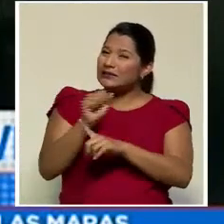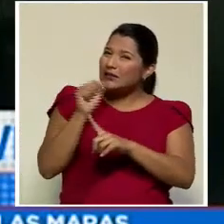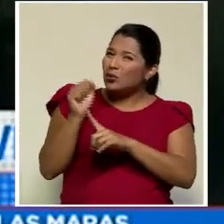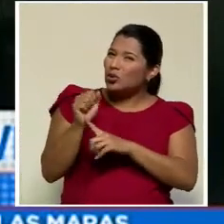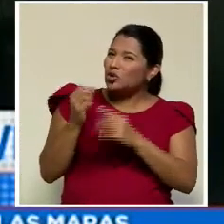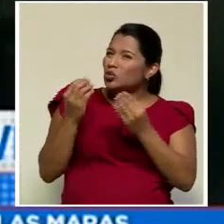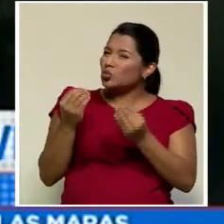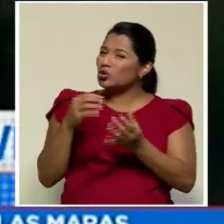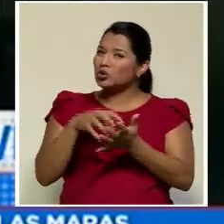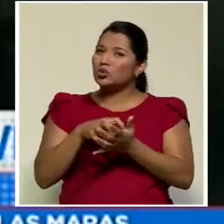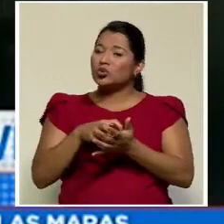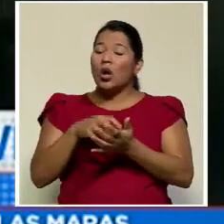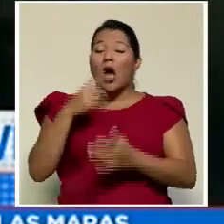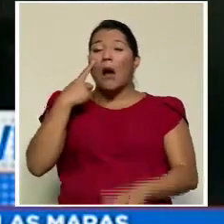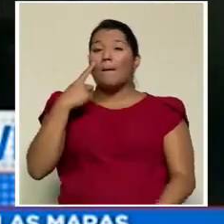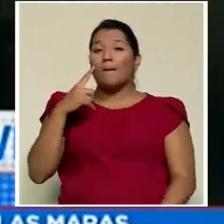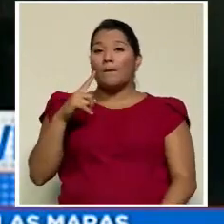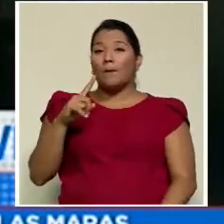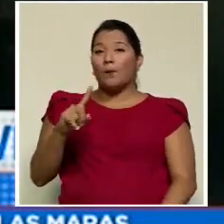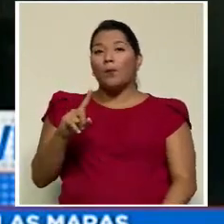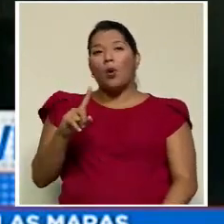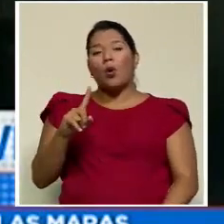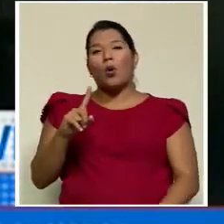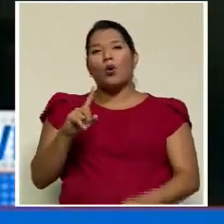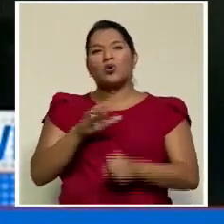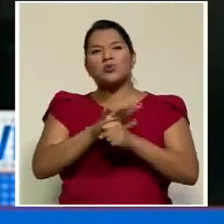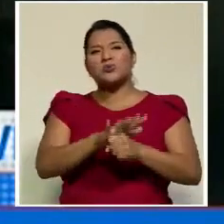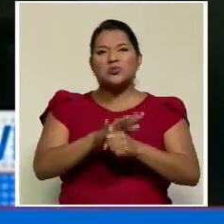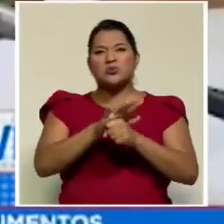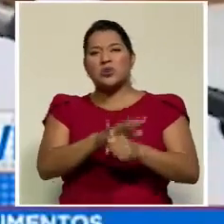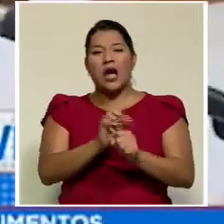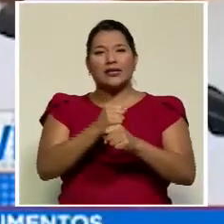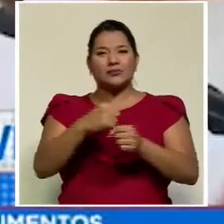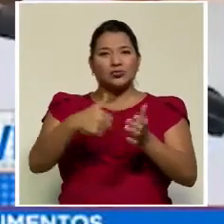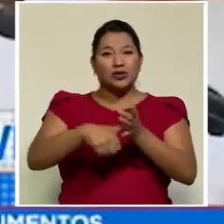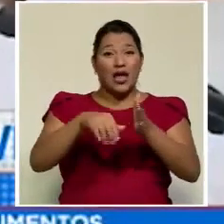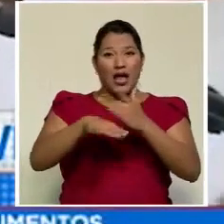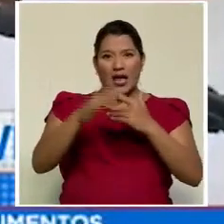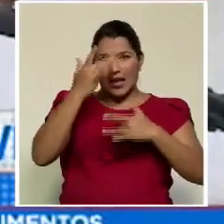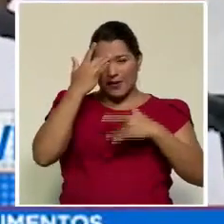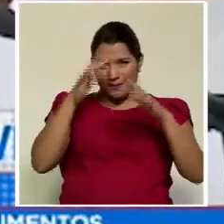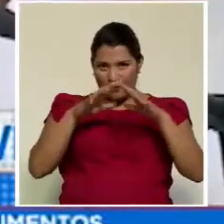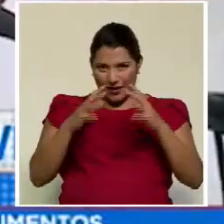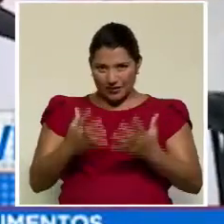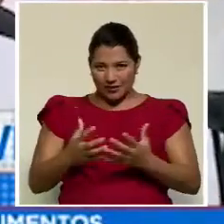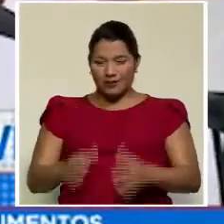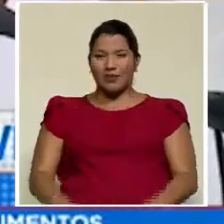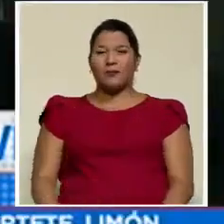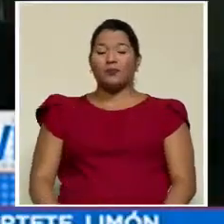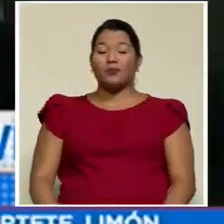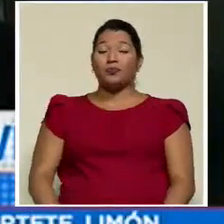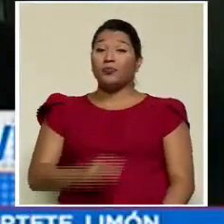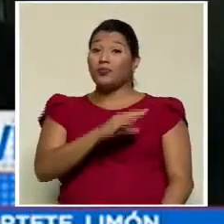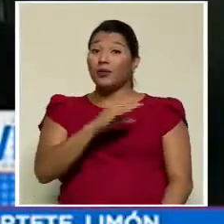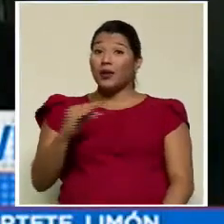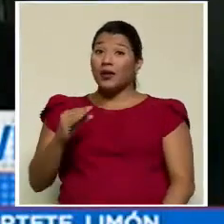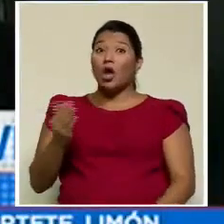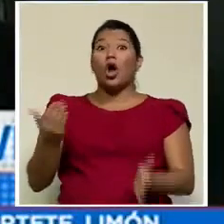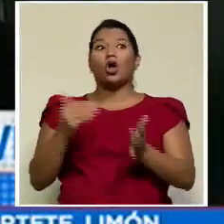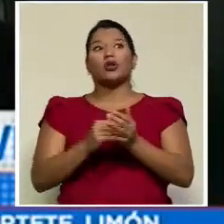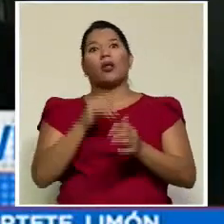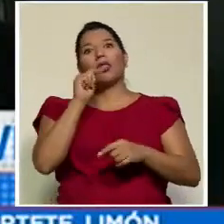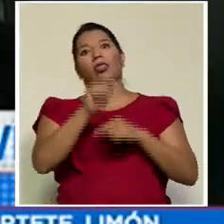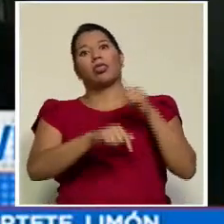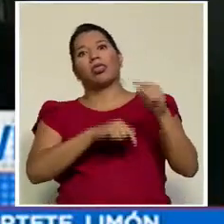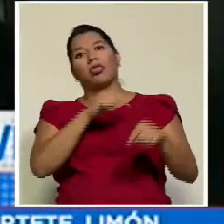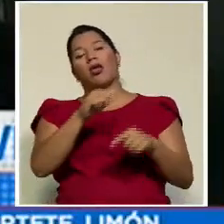bastante cuestionables por haber forzado una convención en medio de la pandemia. Y así, tras romper nuevamente lanzas con los